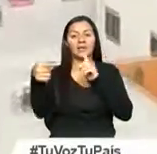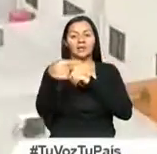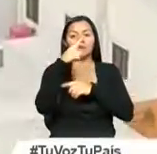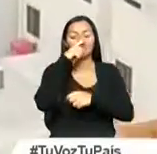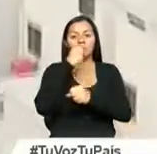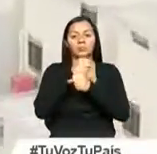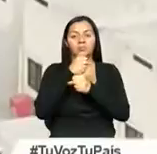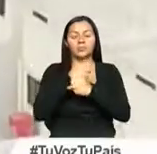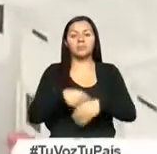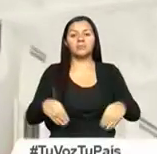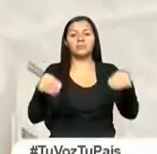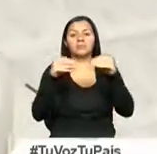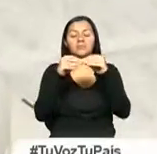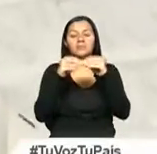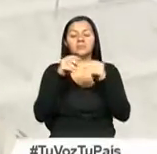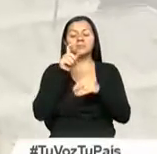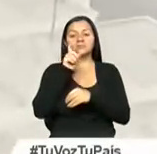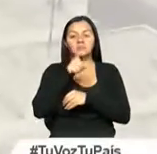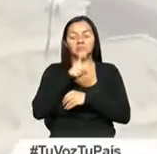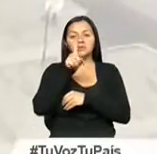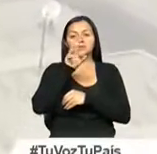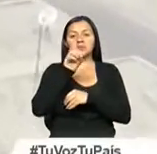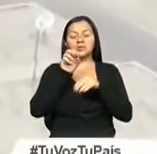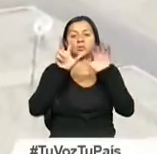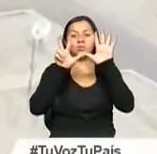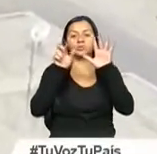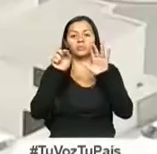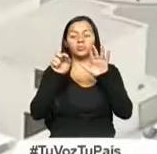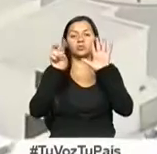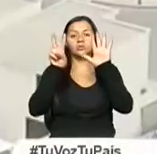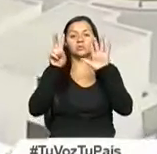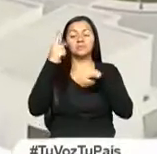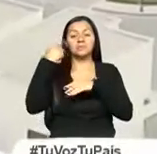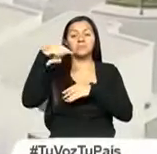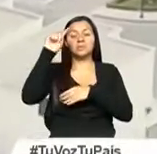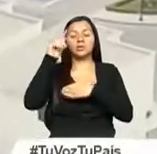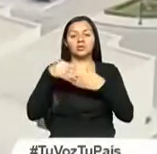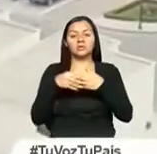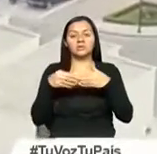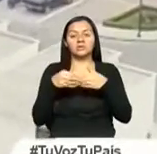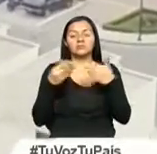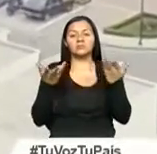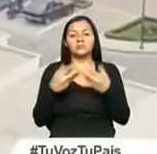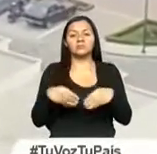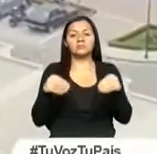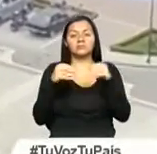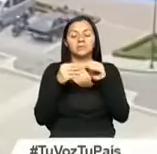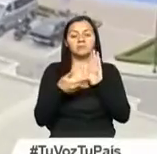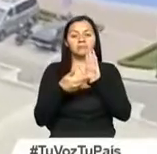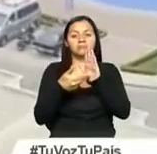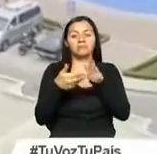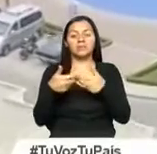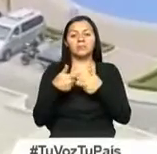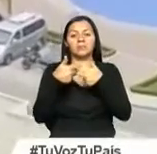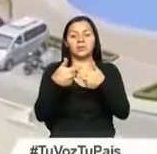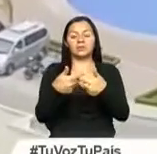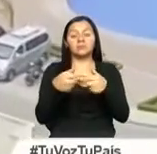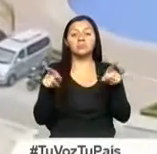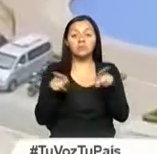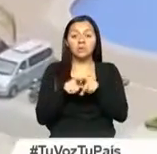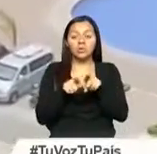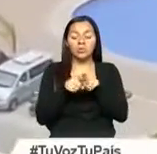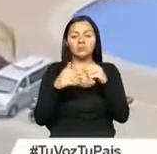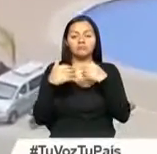Además, se han aprobado más de 108.7 millones de dólares bajo esta modalidad de crédito, lo cual ha